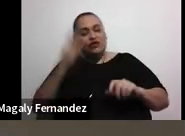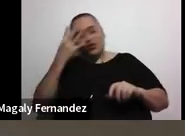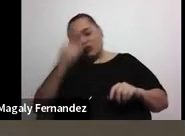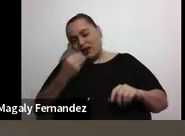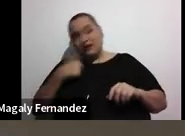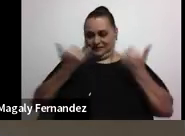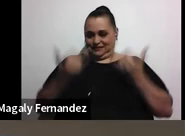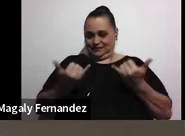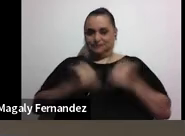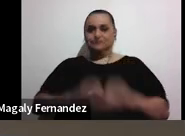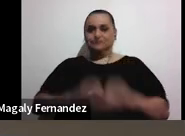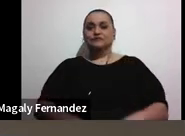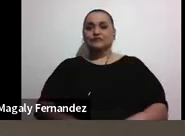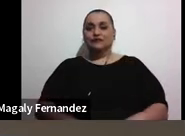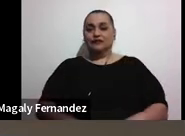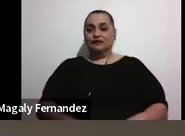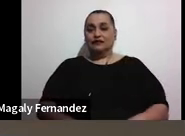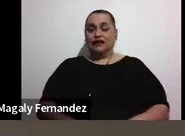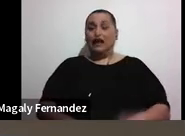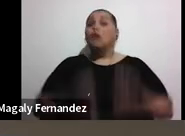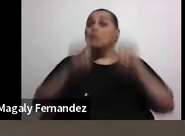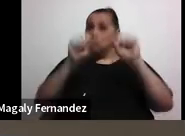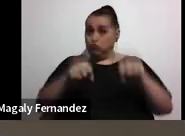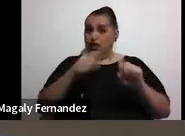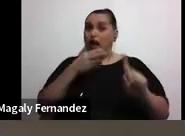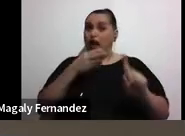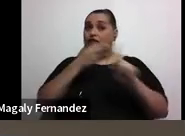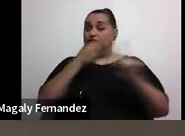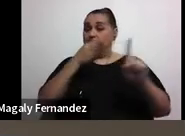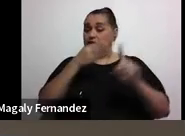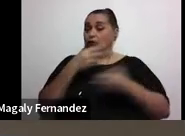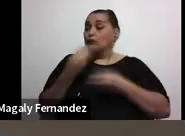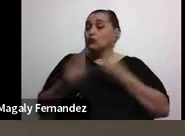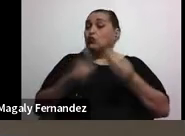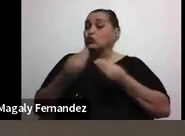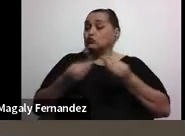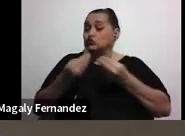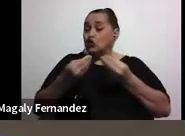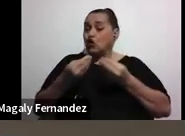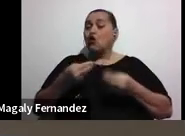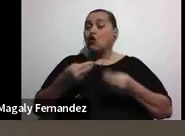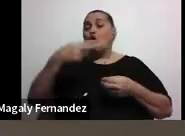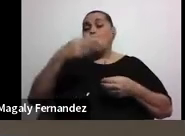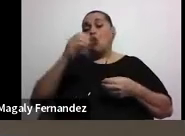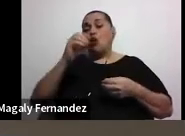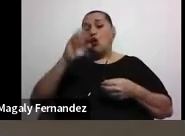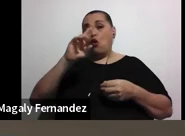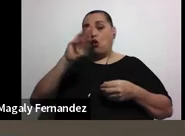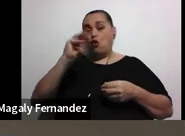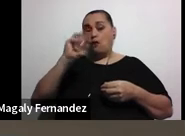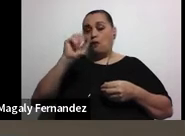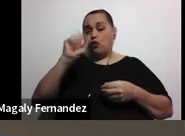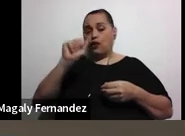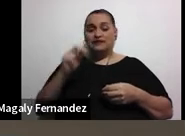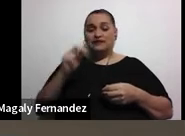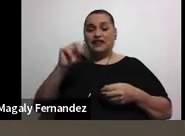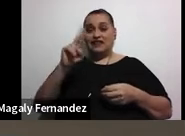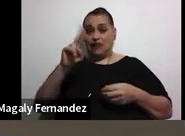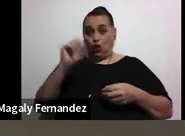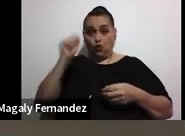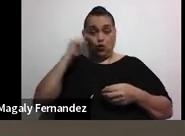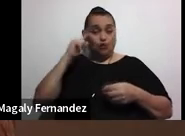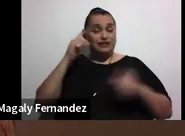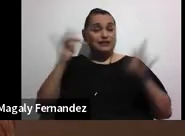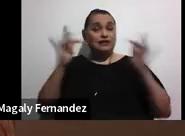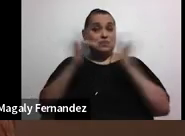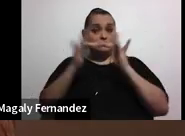tomé mucha cerveza. Inclusive puede afectar la producción de ciertas hormonas neurotransmisores. Entonces, veamos entonces